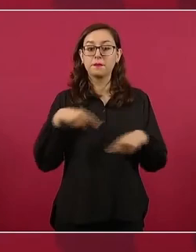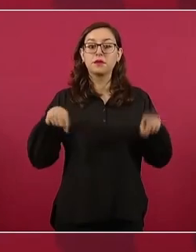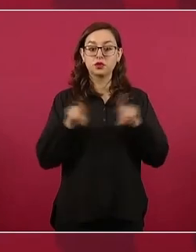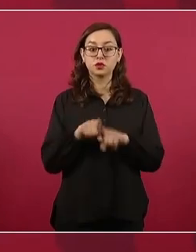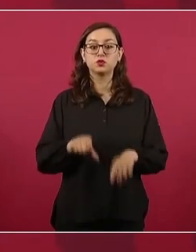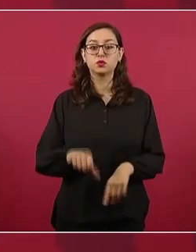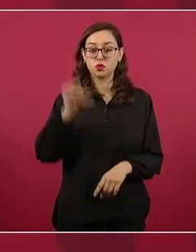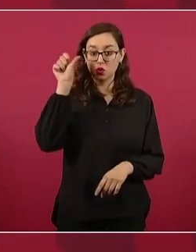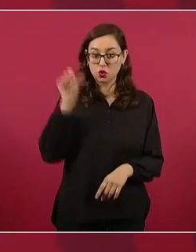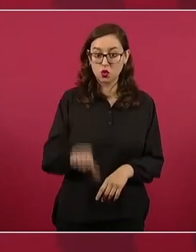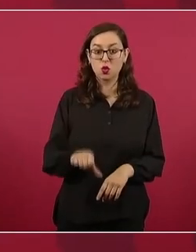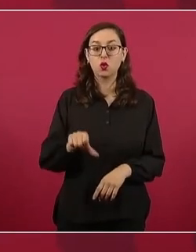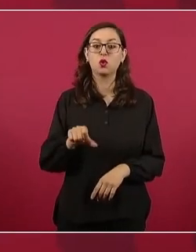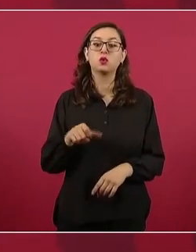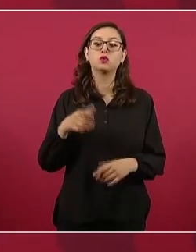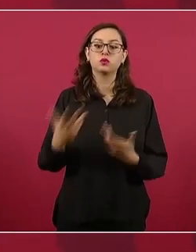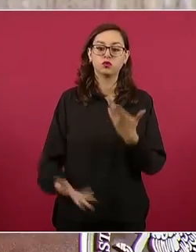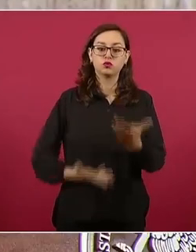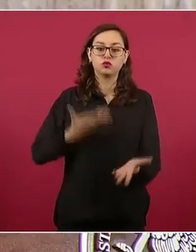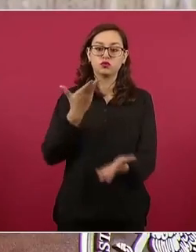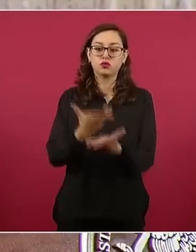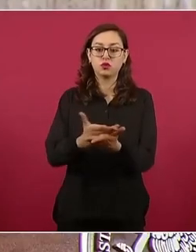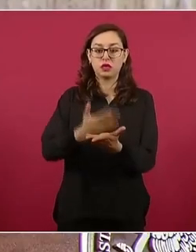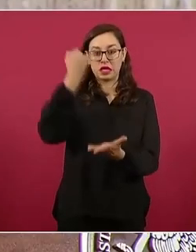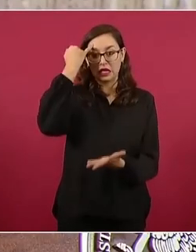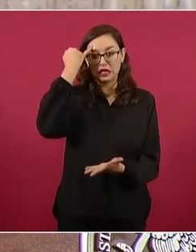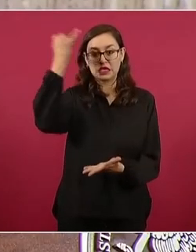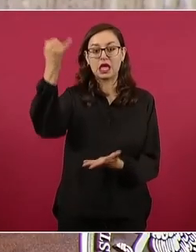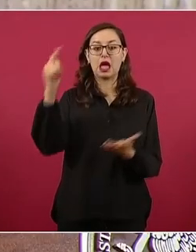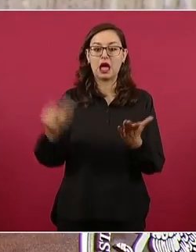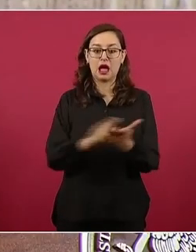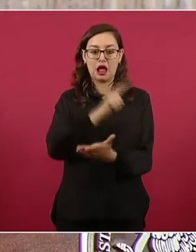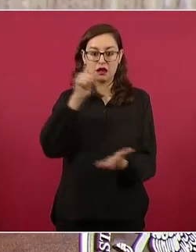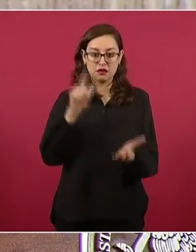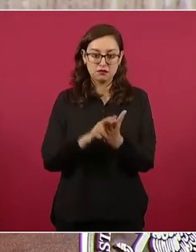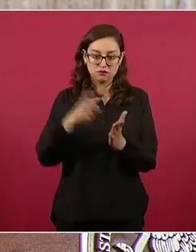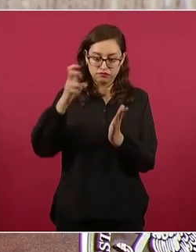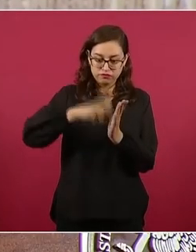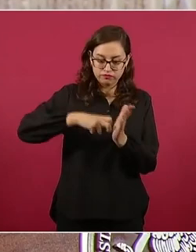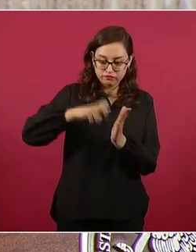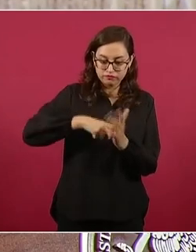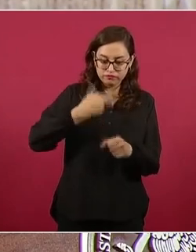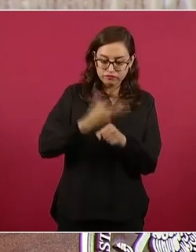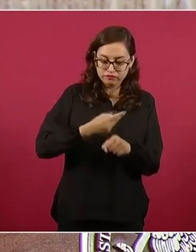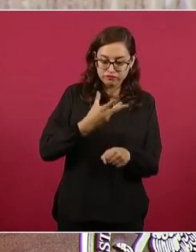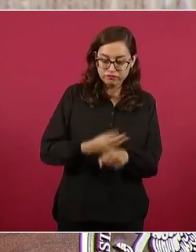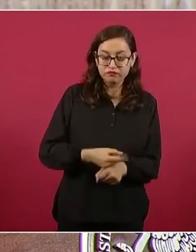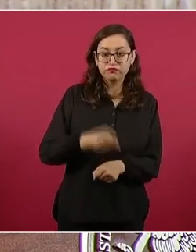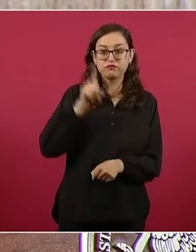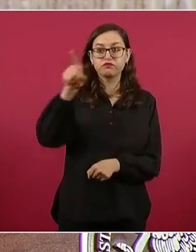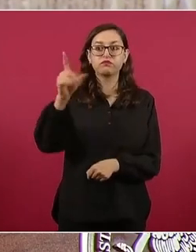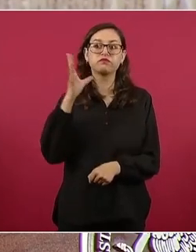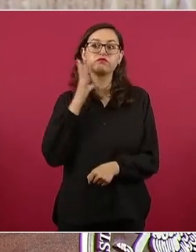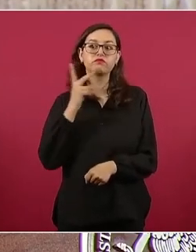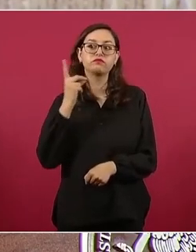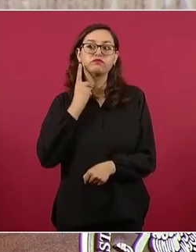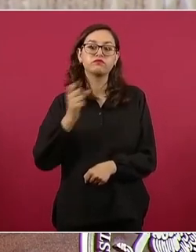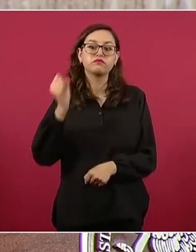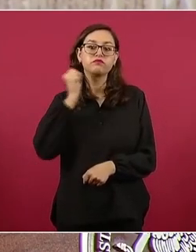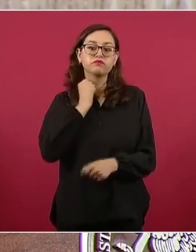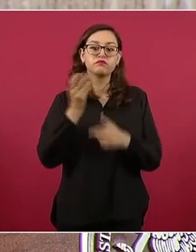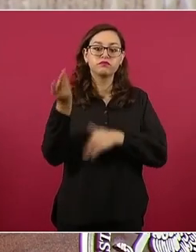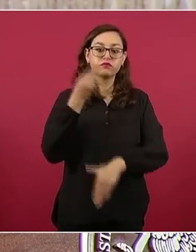de reforma para eliminar lo del llamado horario de verano.